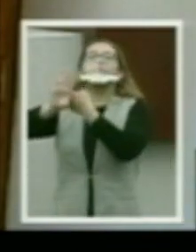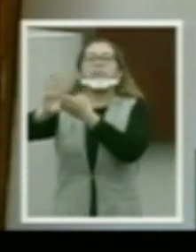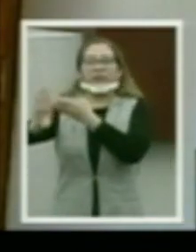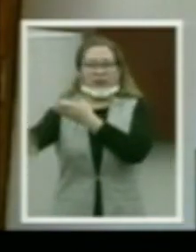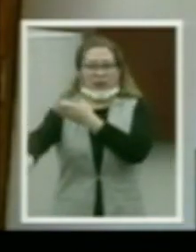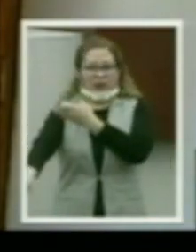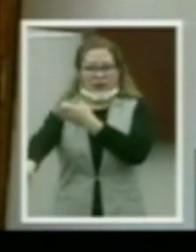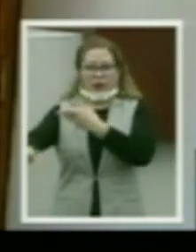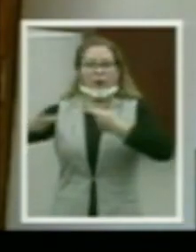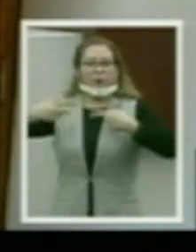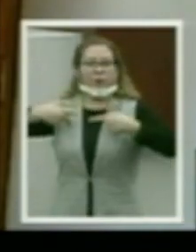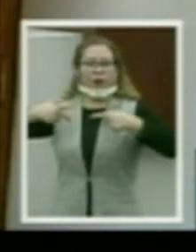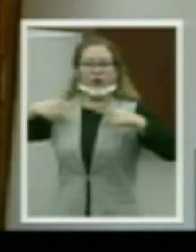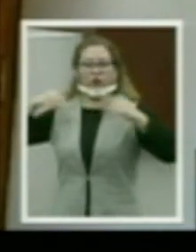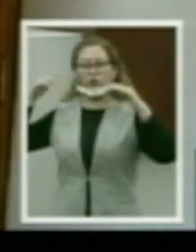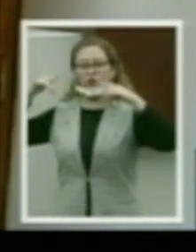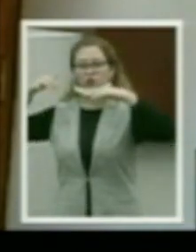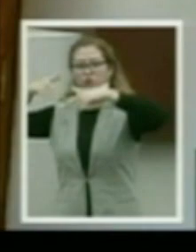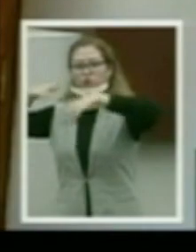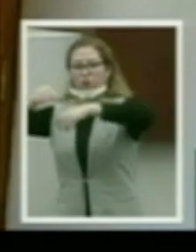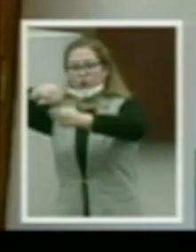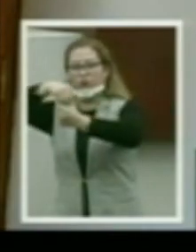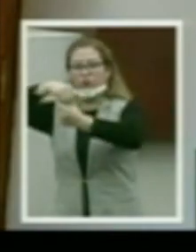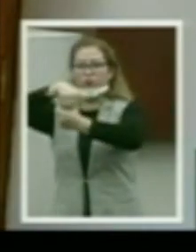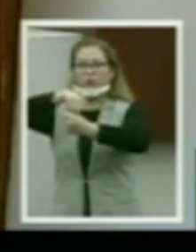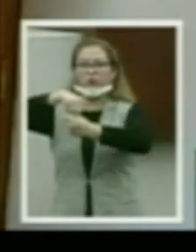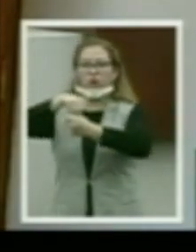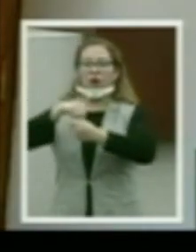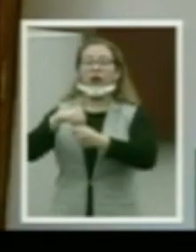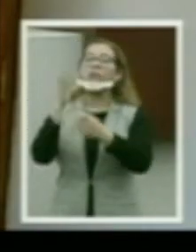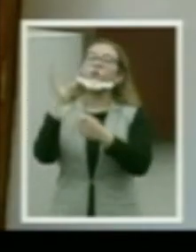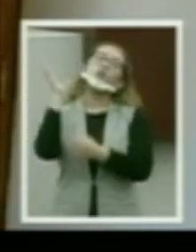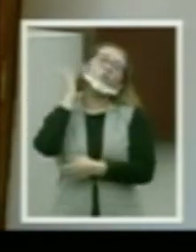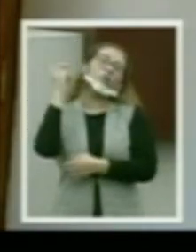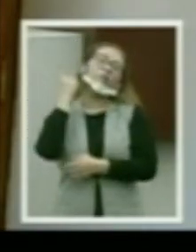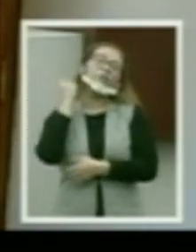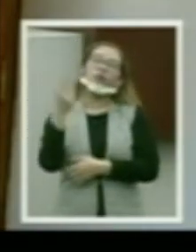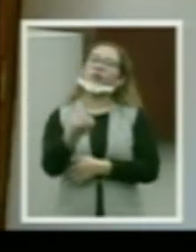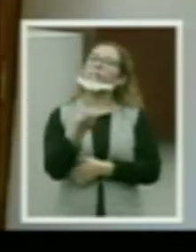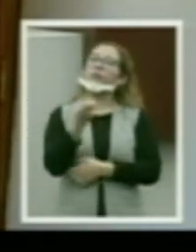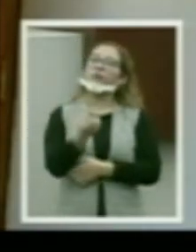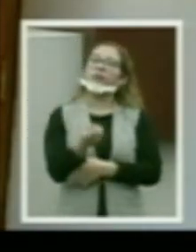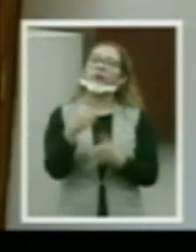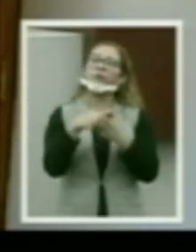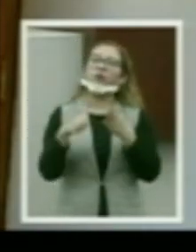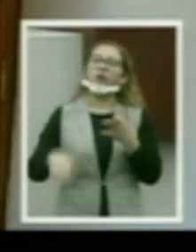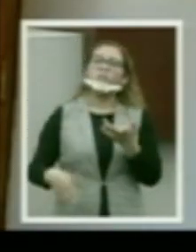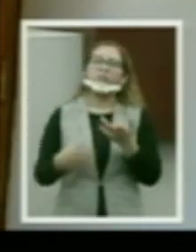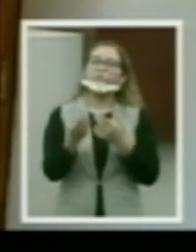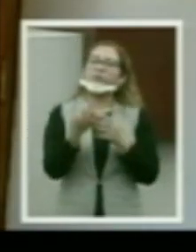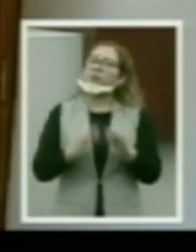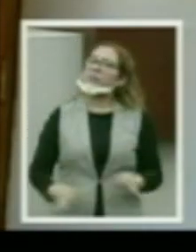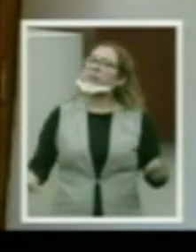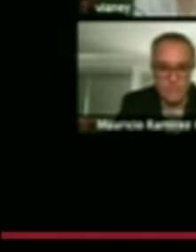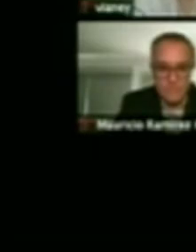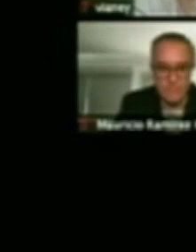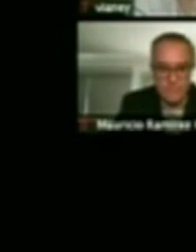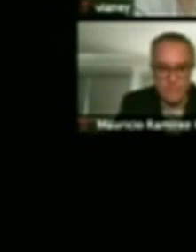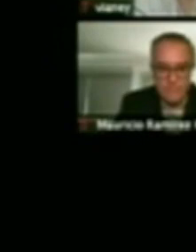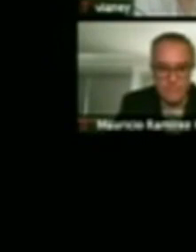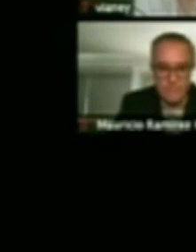Ochoa Rojas, del Verde Ecologista, quien ha presentado 42 iniciativas de las cuales 11 se han desechado.